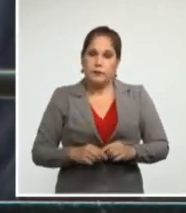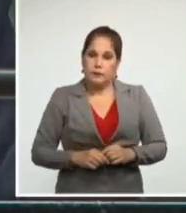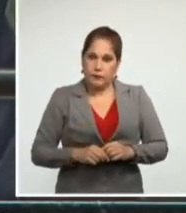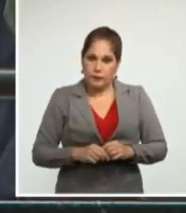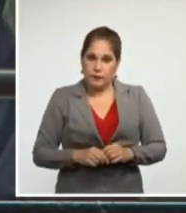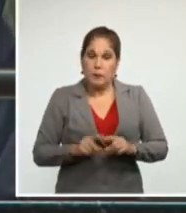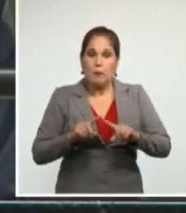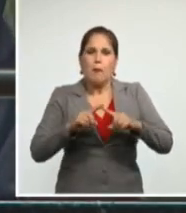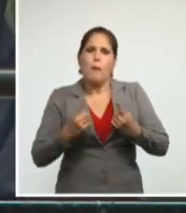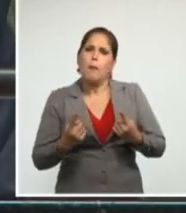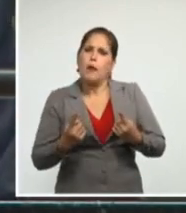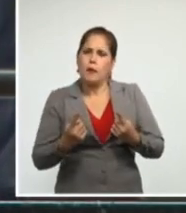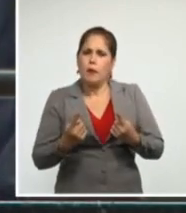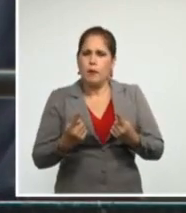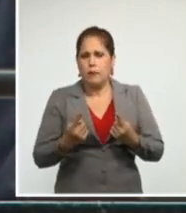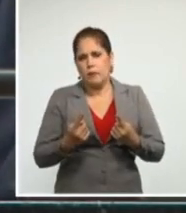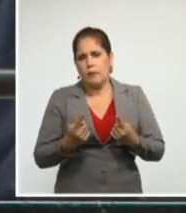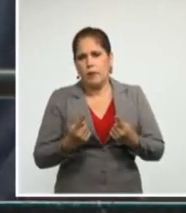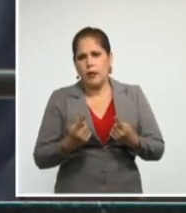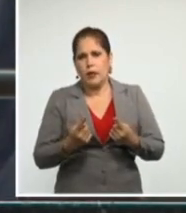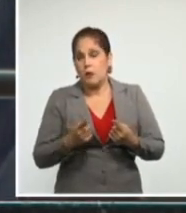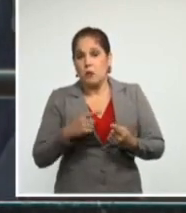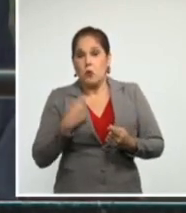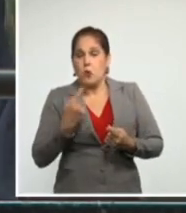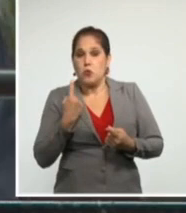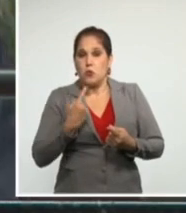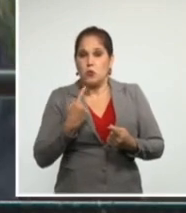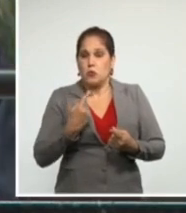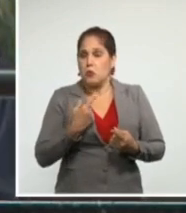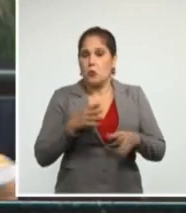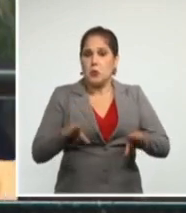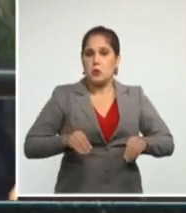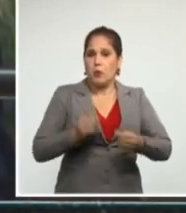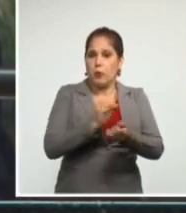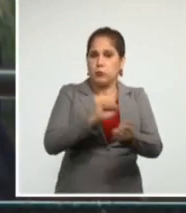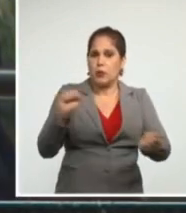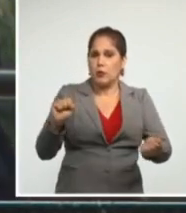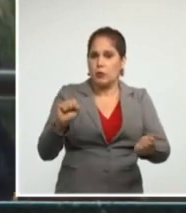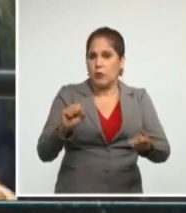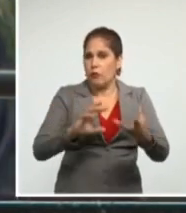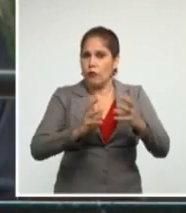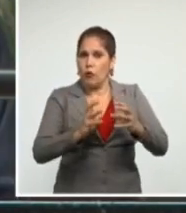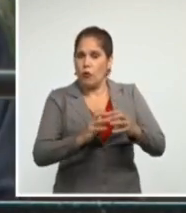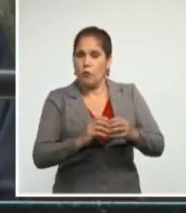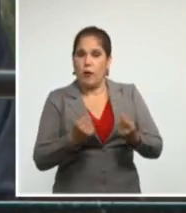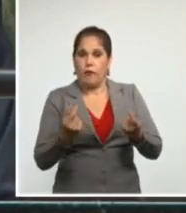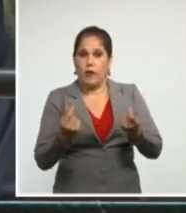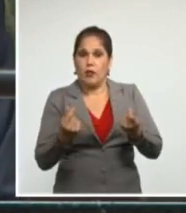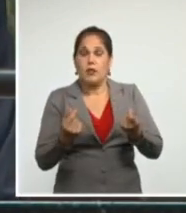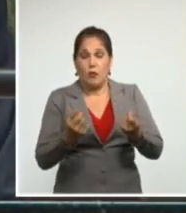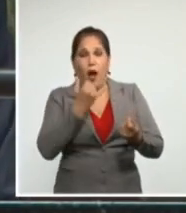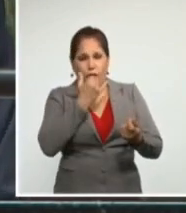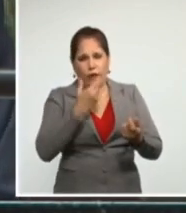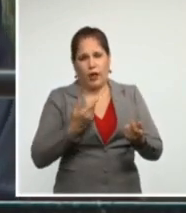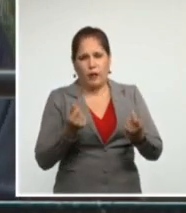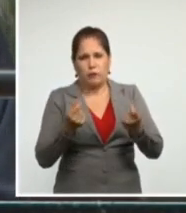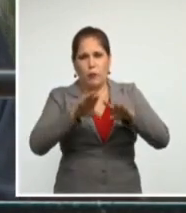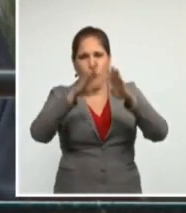embargo tiene efectos importantes en el sistema financiero mundial.